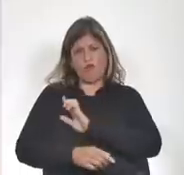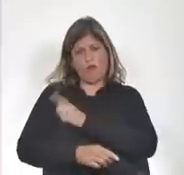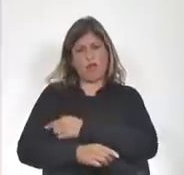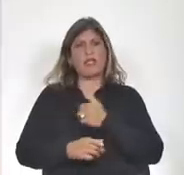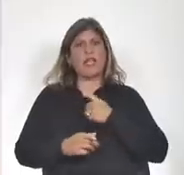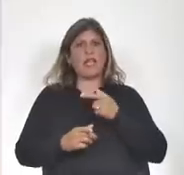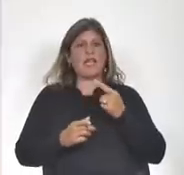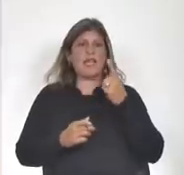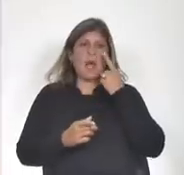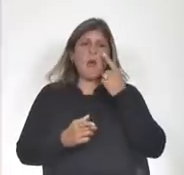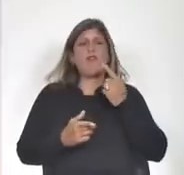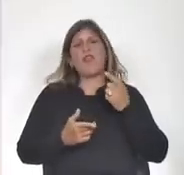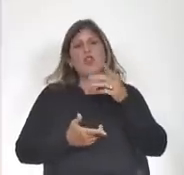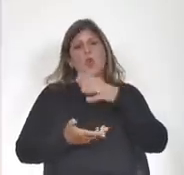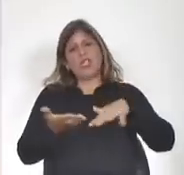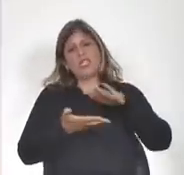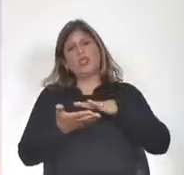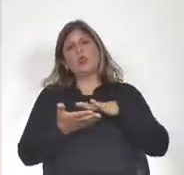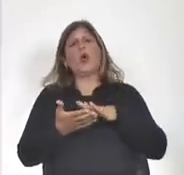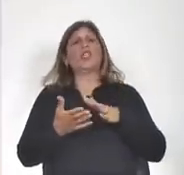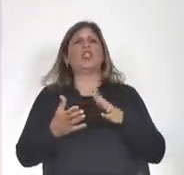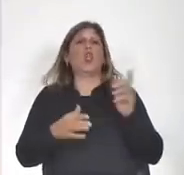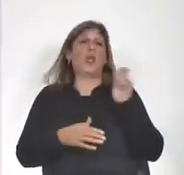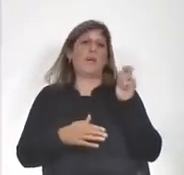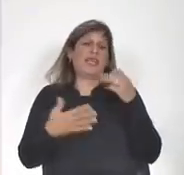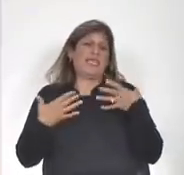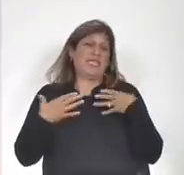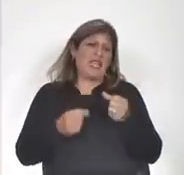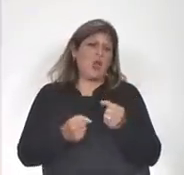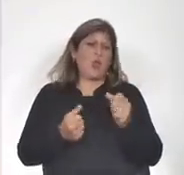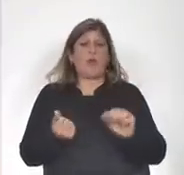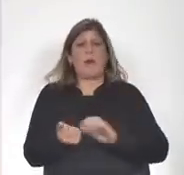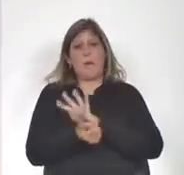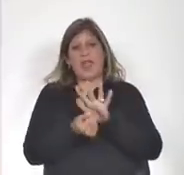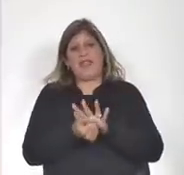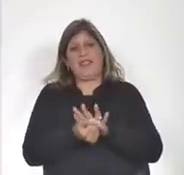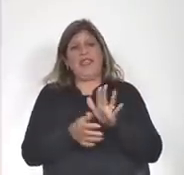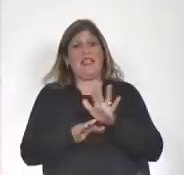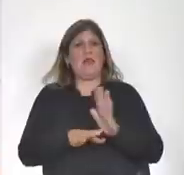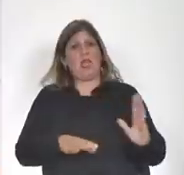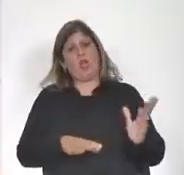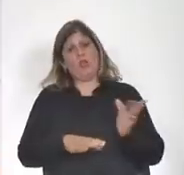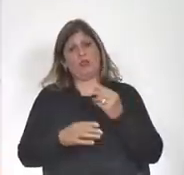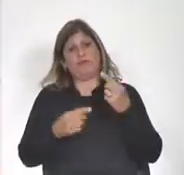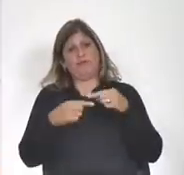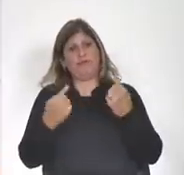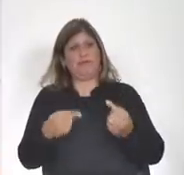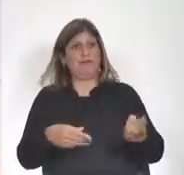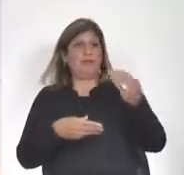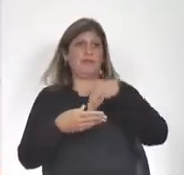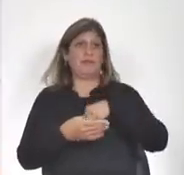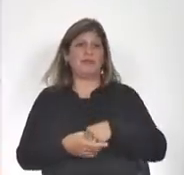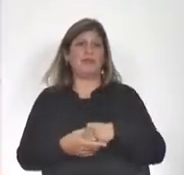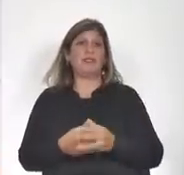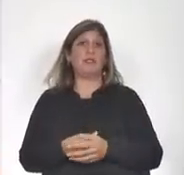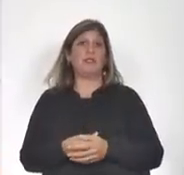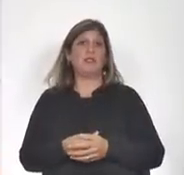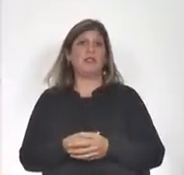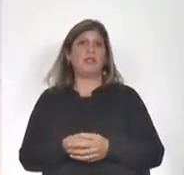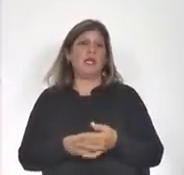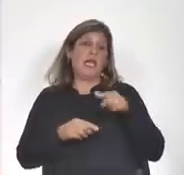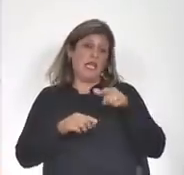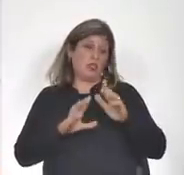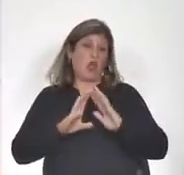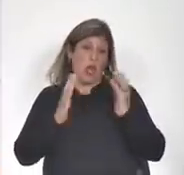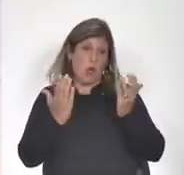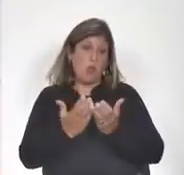una situación de emergencia sanitaria, una pandemia, con todos los efectos que eso tiene. Eso se da en